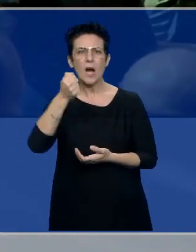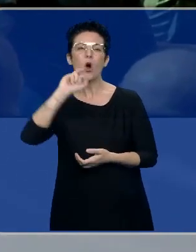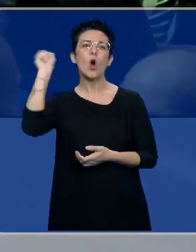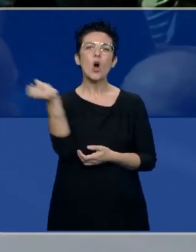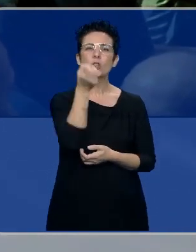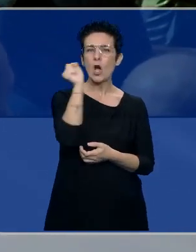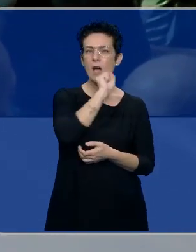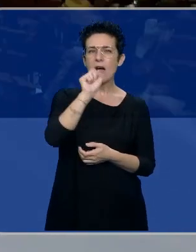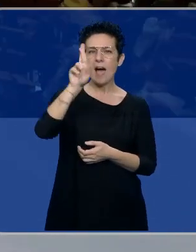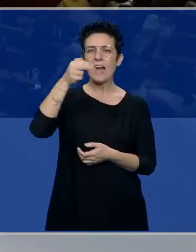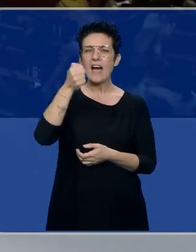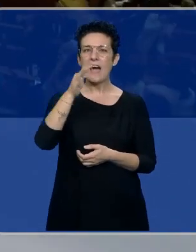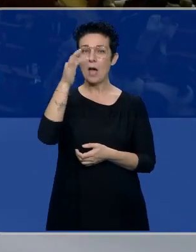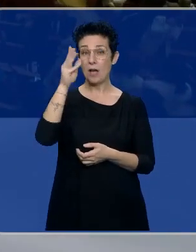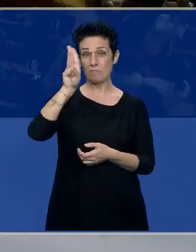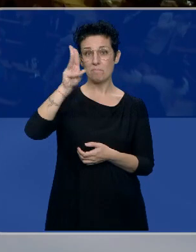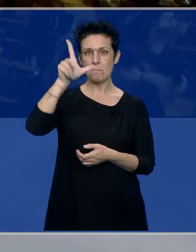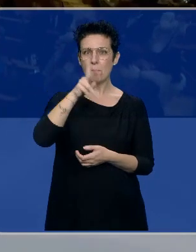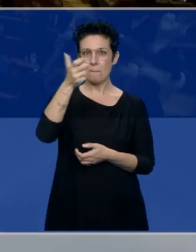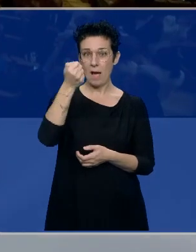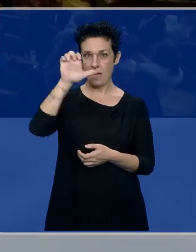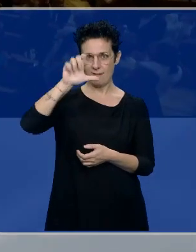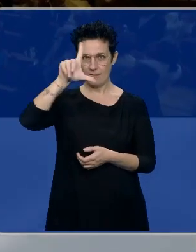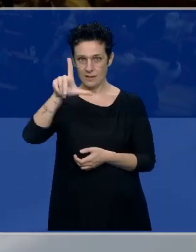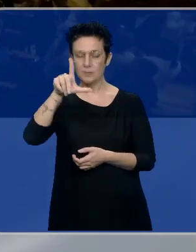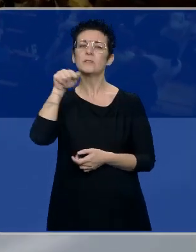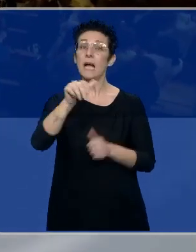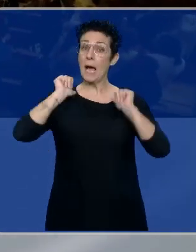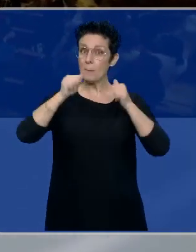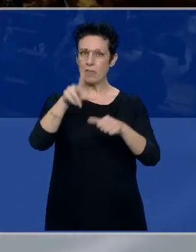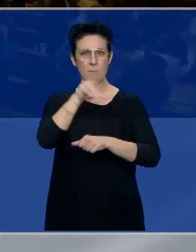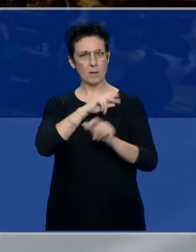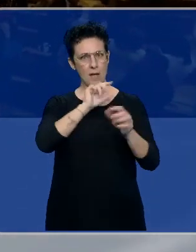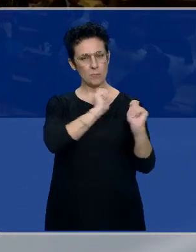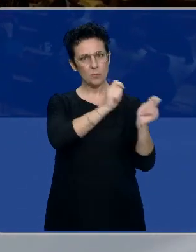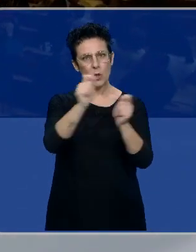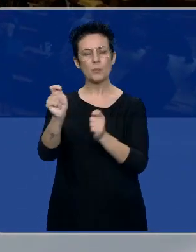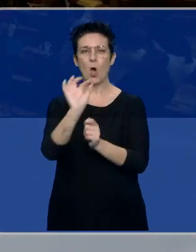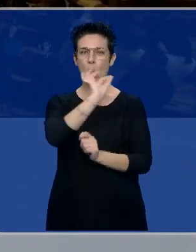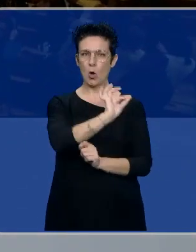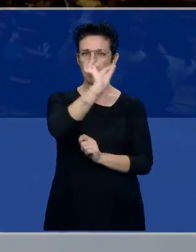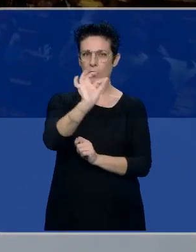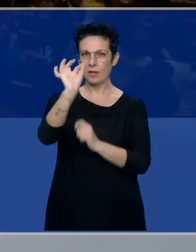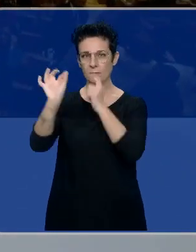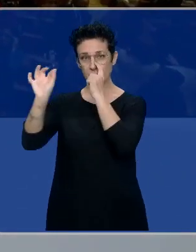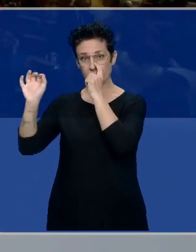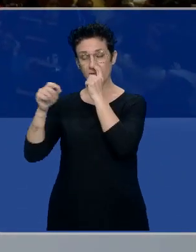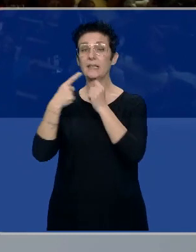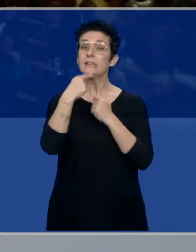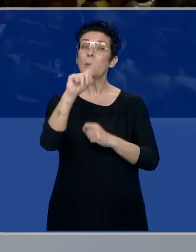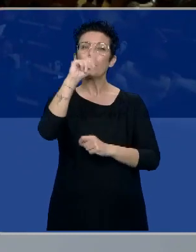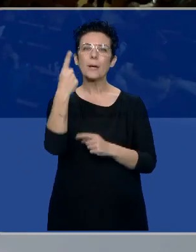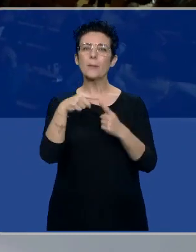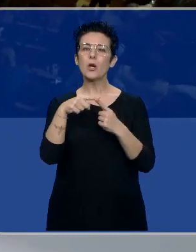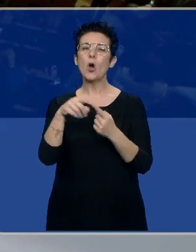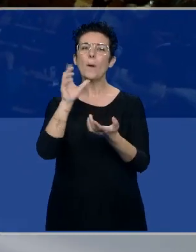más también de él. Ahí ya, de ahora comienzo, estrictamente esta entrega de premios. Subirán por orden, como hemos dicho antes, el premio Castilla y